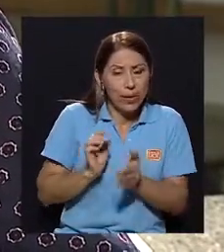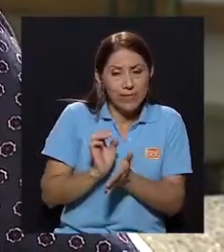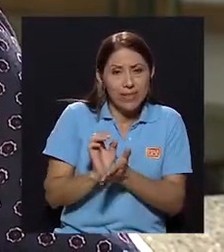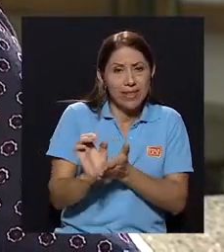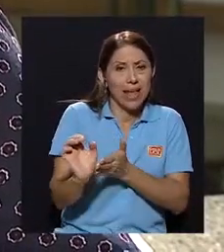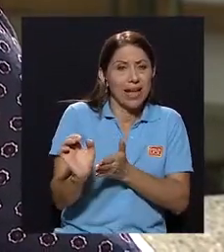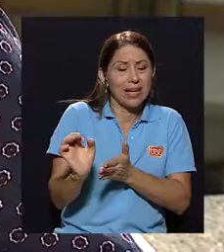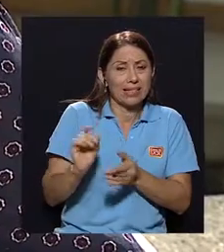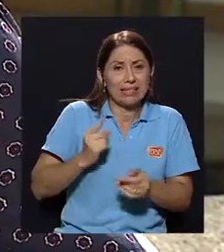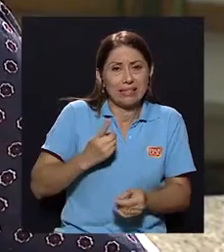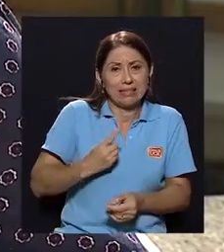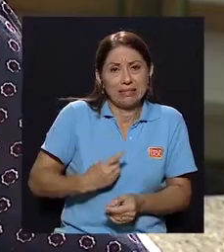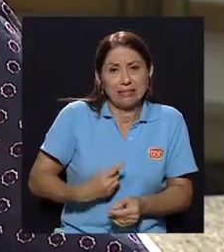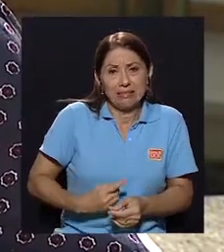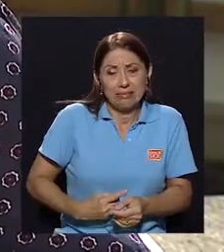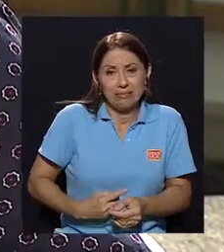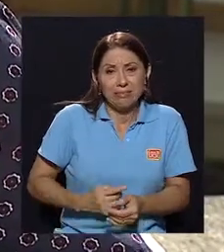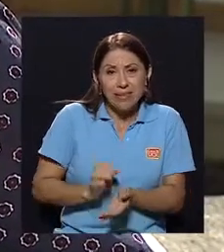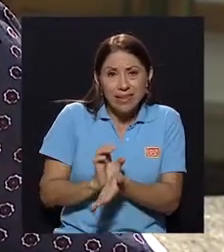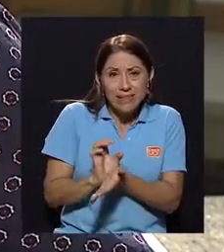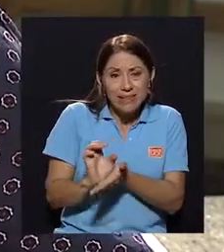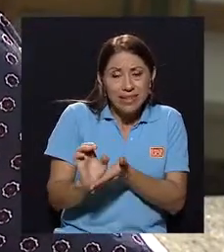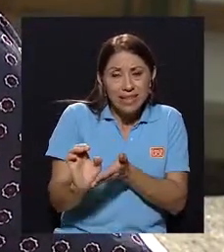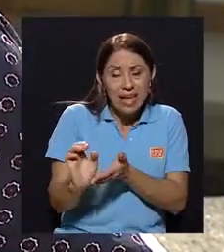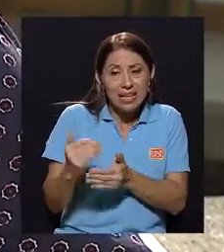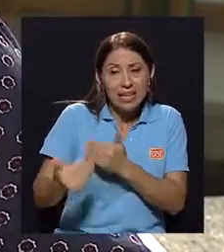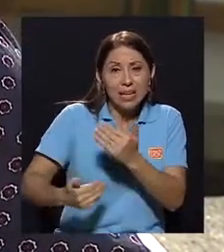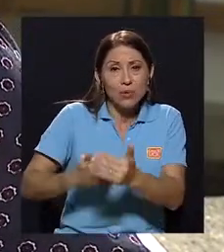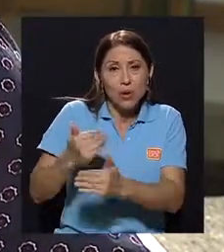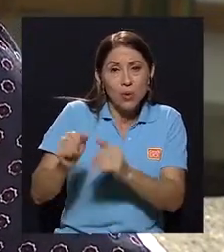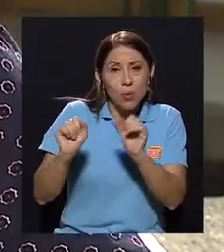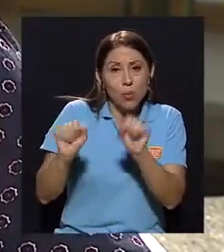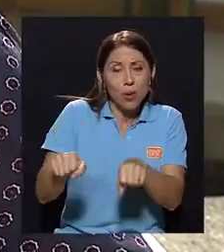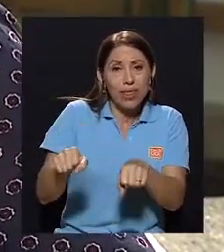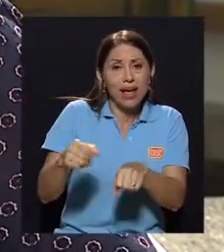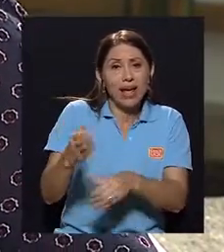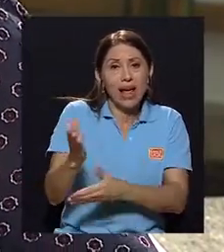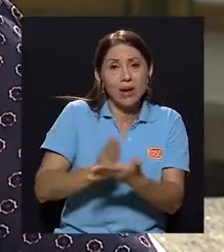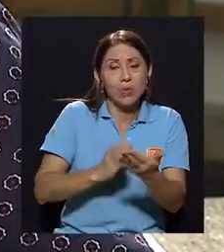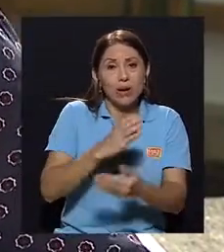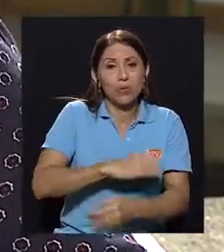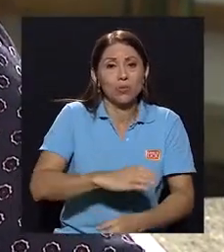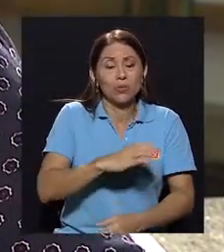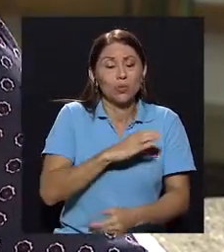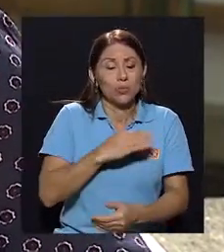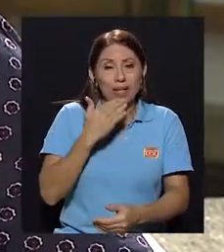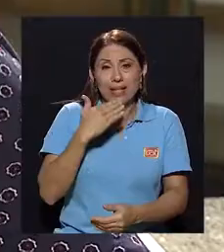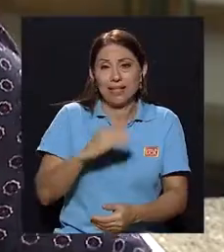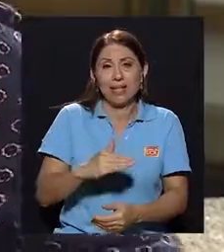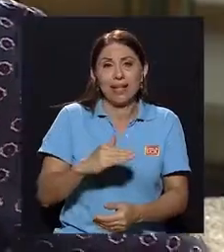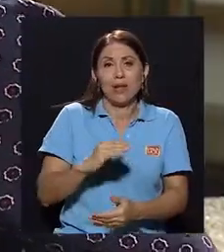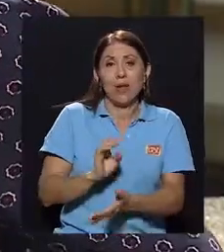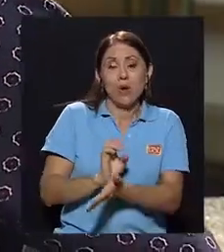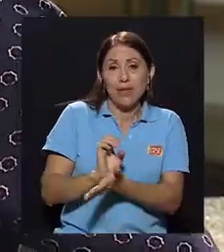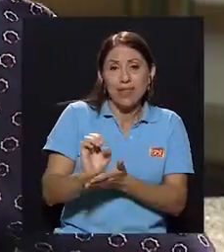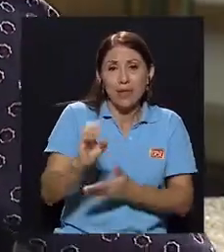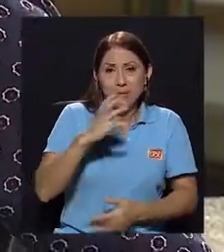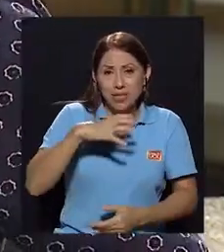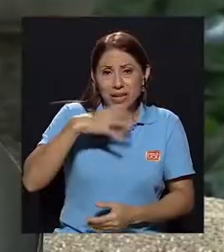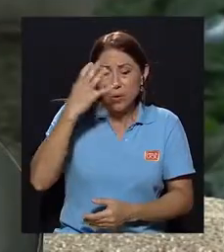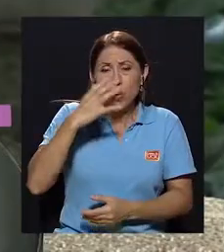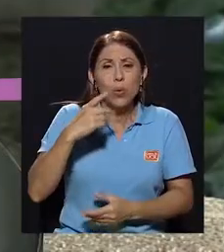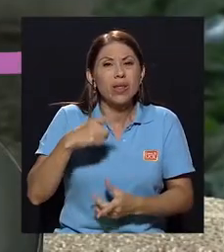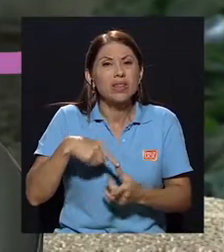depresión, evitarles que luego puedan hacerse alguna conducta dañina, evitarles el enojo. ¿Qué hacer frente a esto?